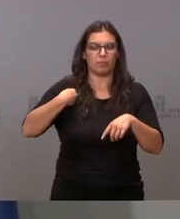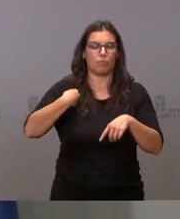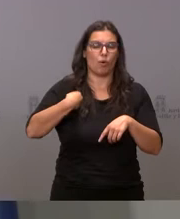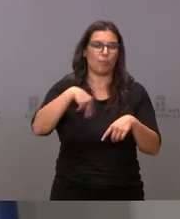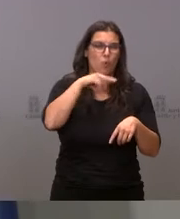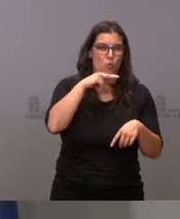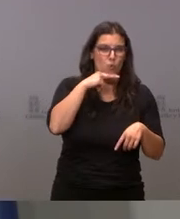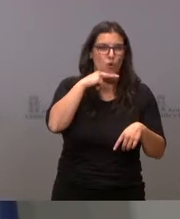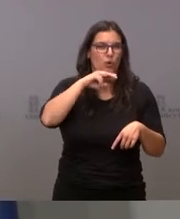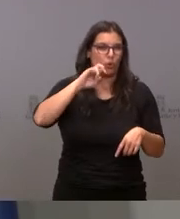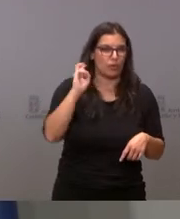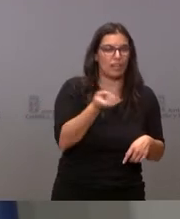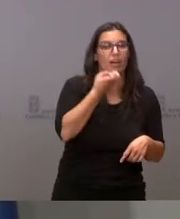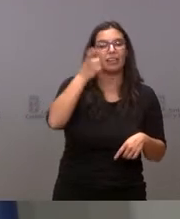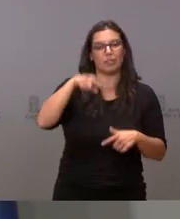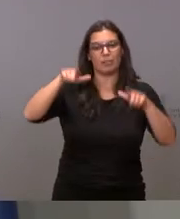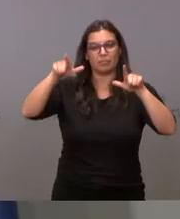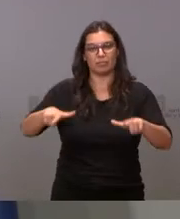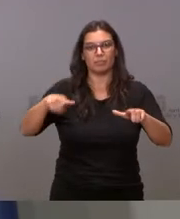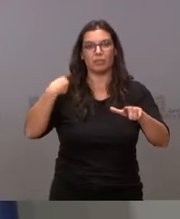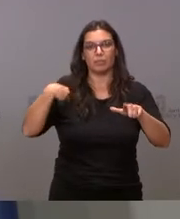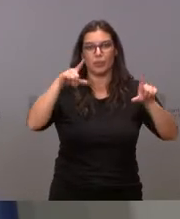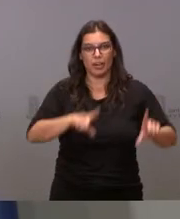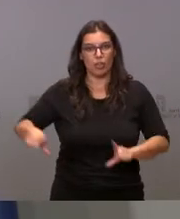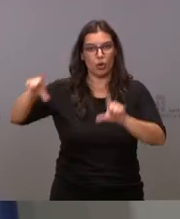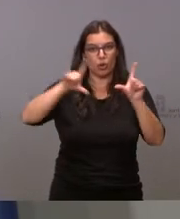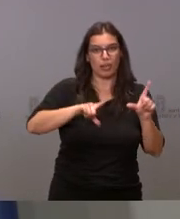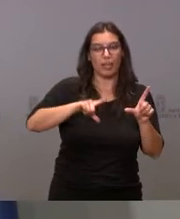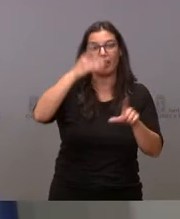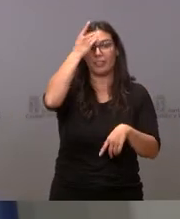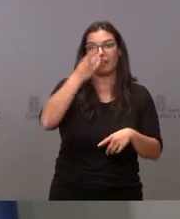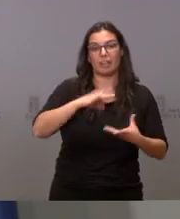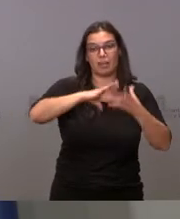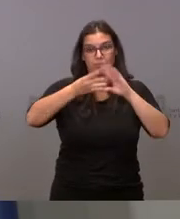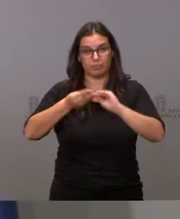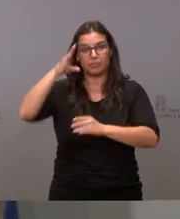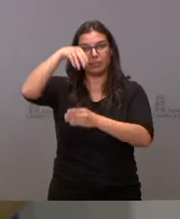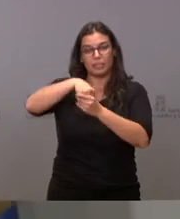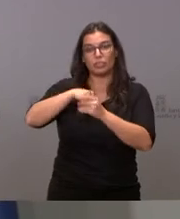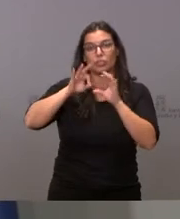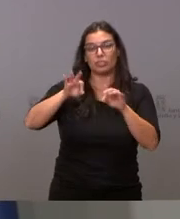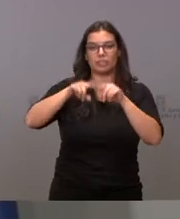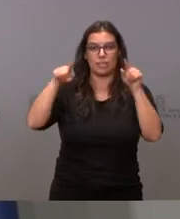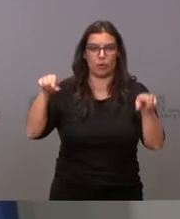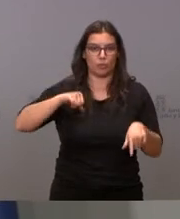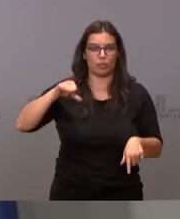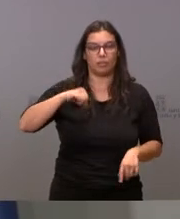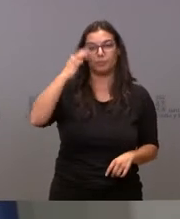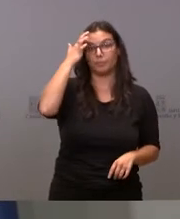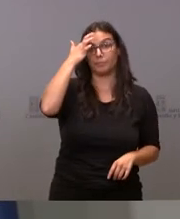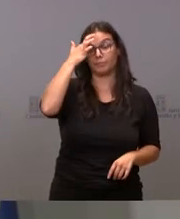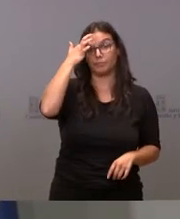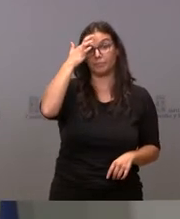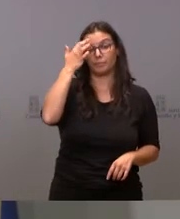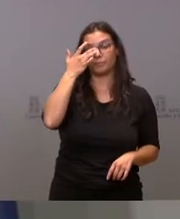la instalación de una sala de radiología digital con triple manel en el Complejo Asistencial de Segovia. La